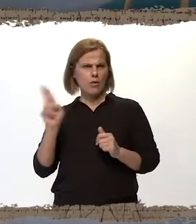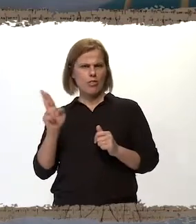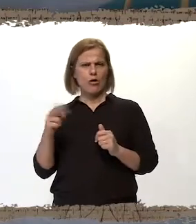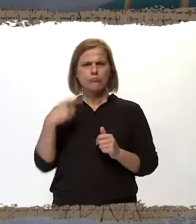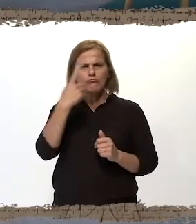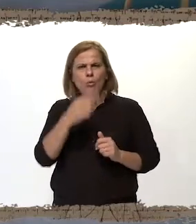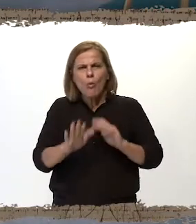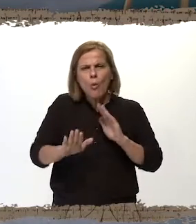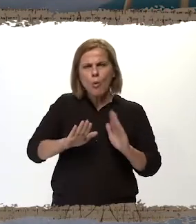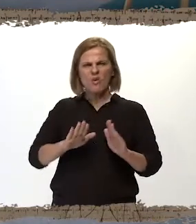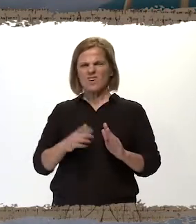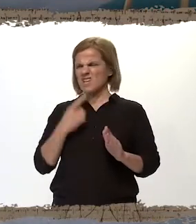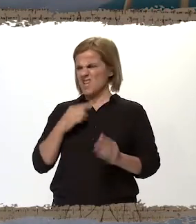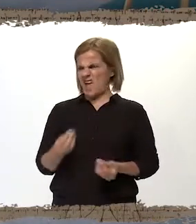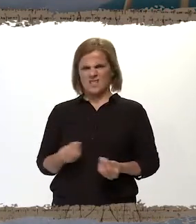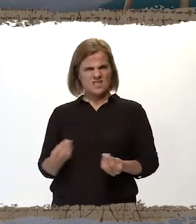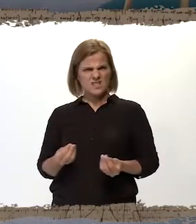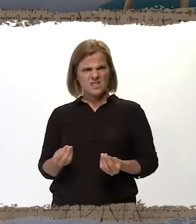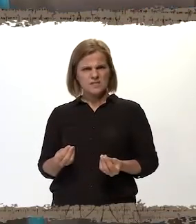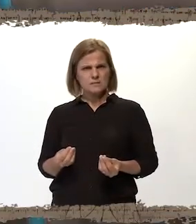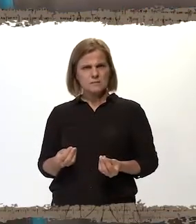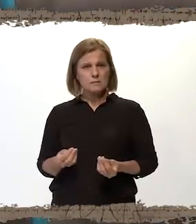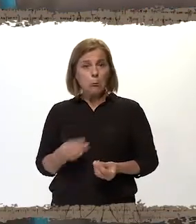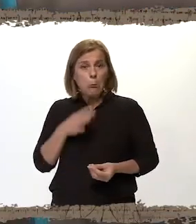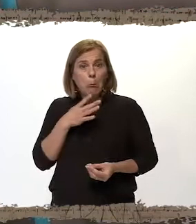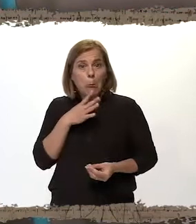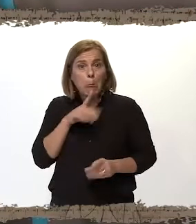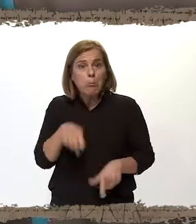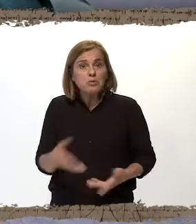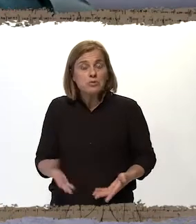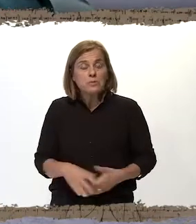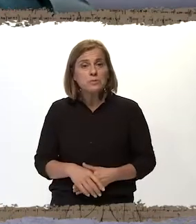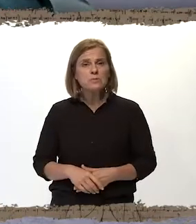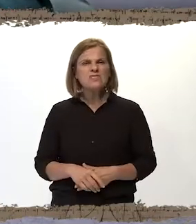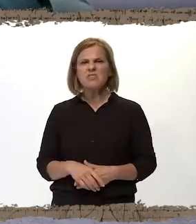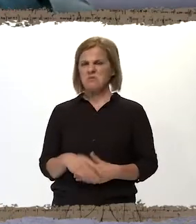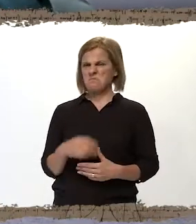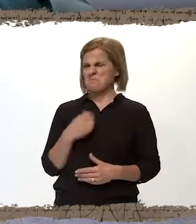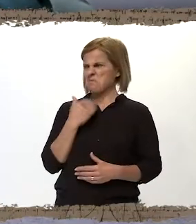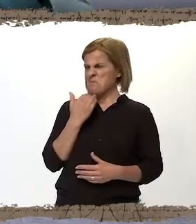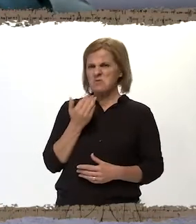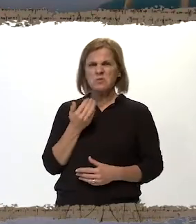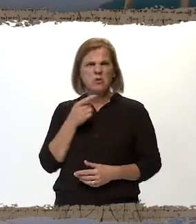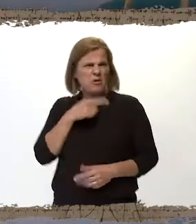¿Qué hace? No sé qué hace. Ay, ni idea, pero está cada vez más raro.